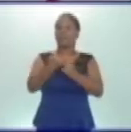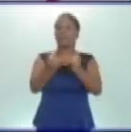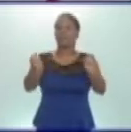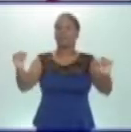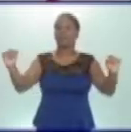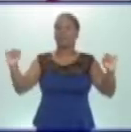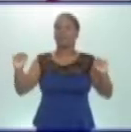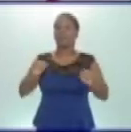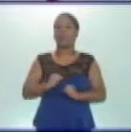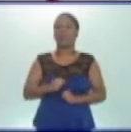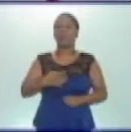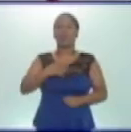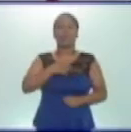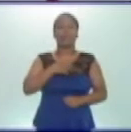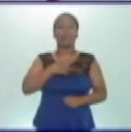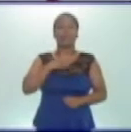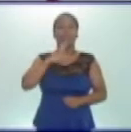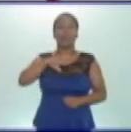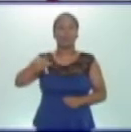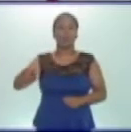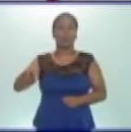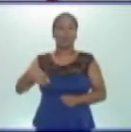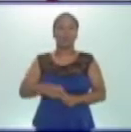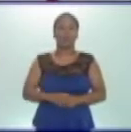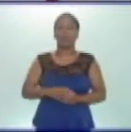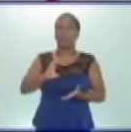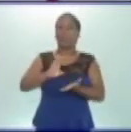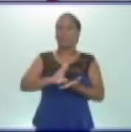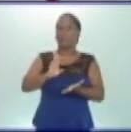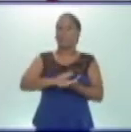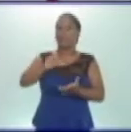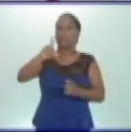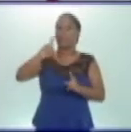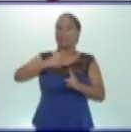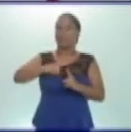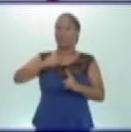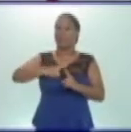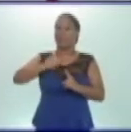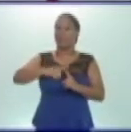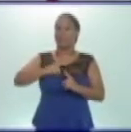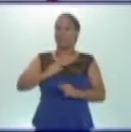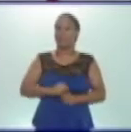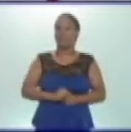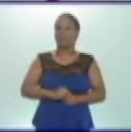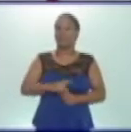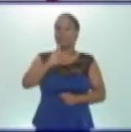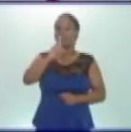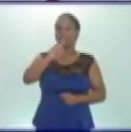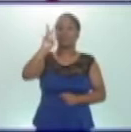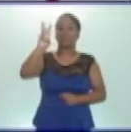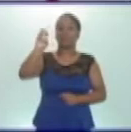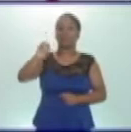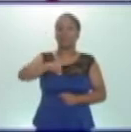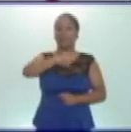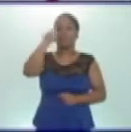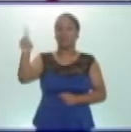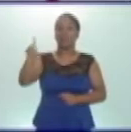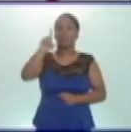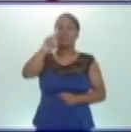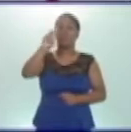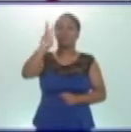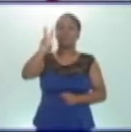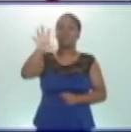debían consultar de las páginas del libro actual, de las páginas de la 130 a la 135.